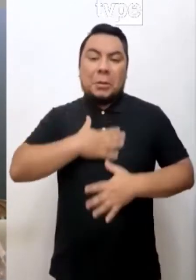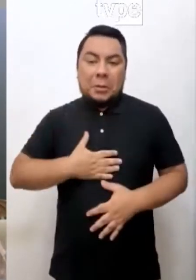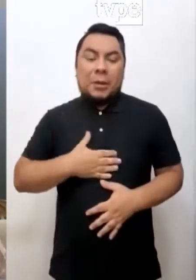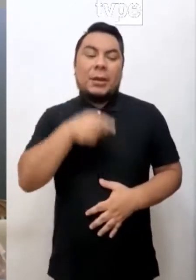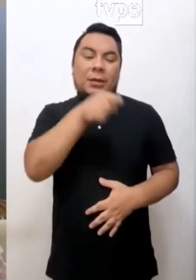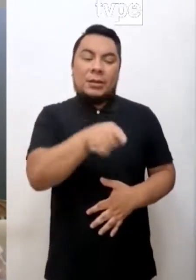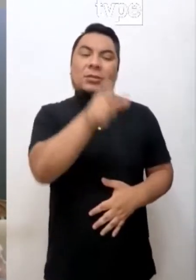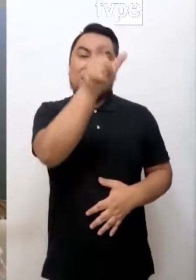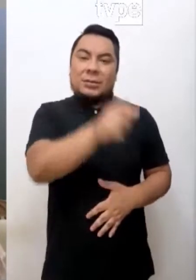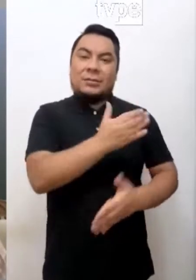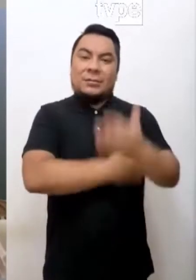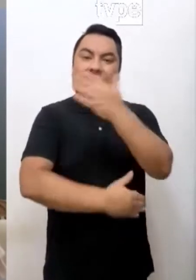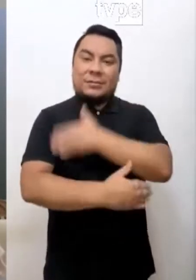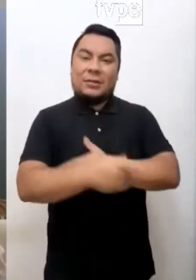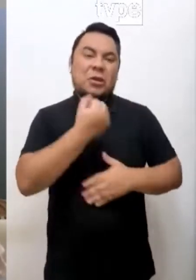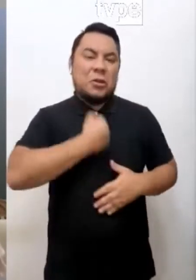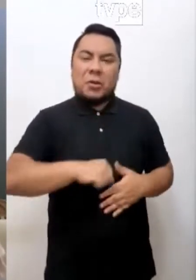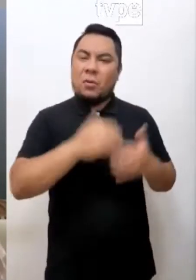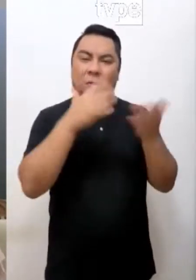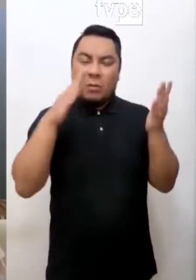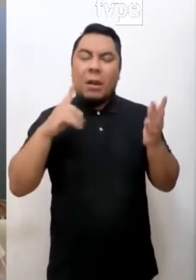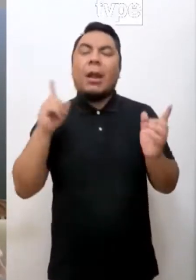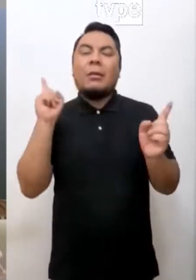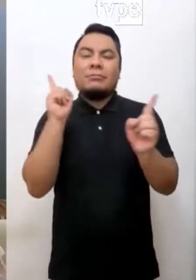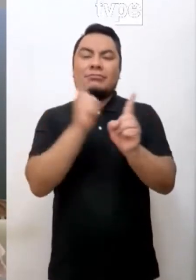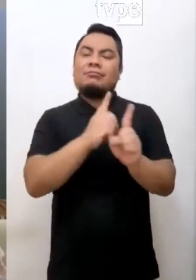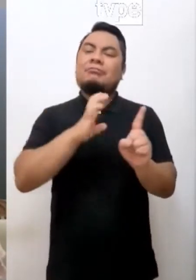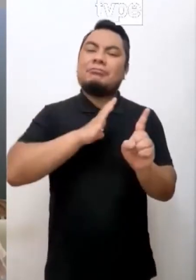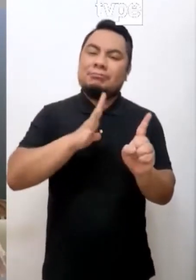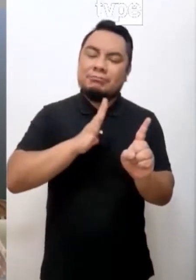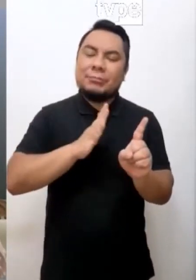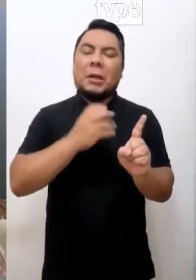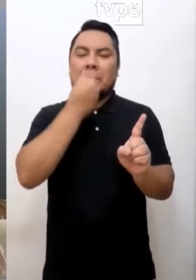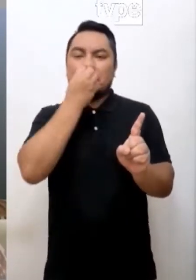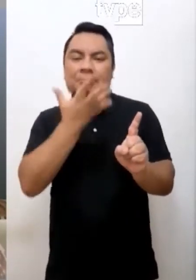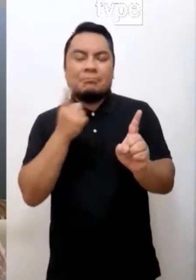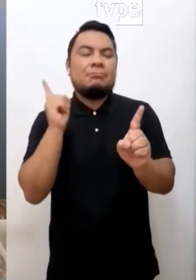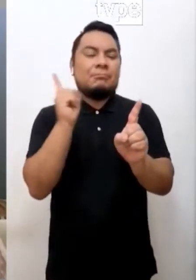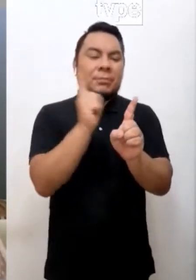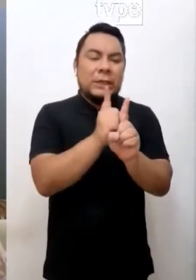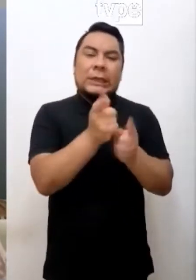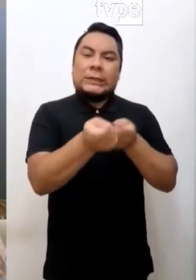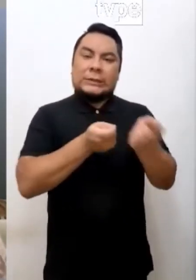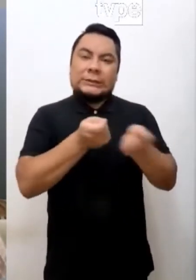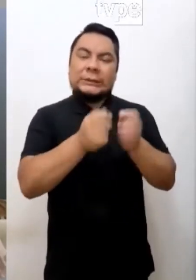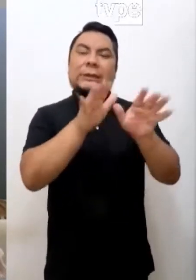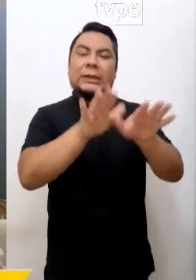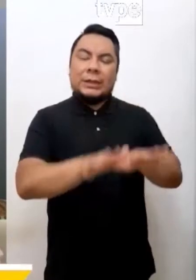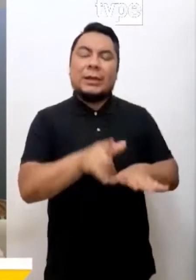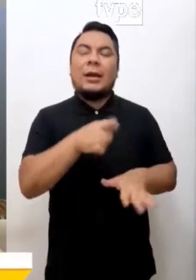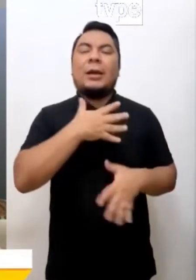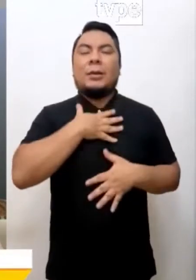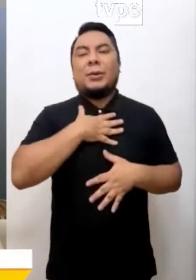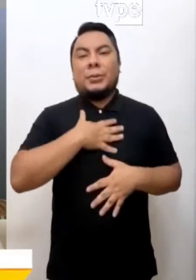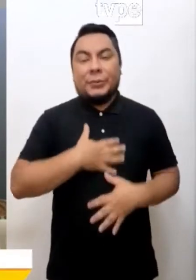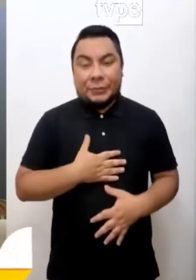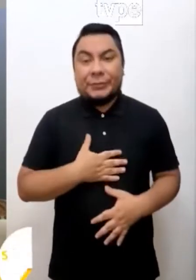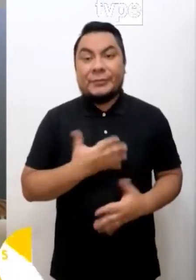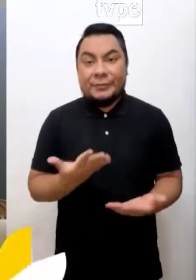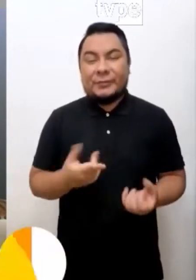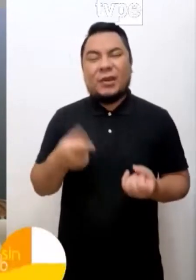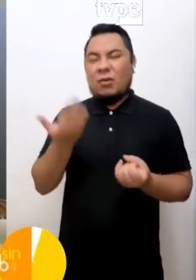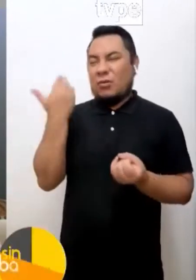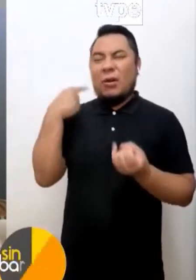esta crisis y dar mucha calma, mucha tranquilidad, con mucha empatía de poder manejarlo en ese momento con las estrategias que te había